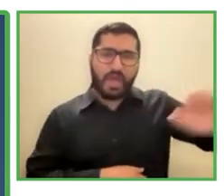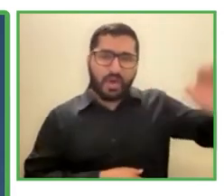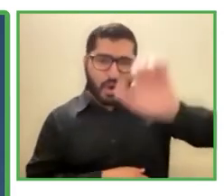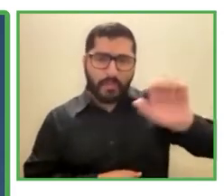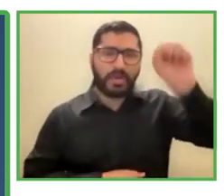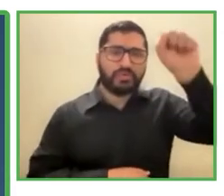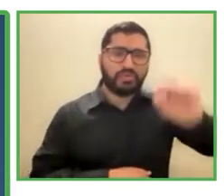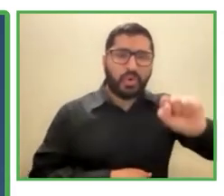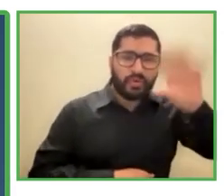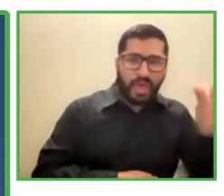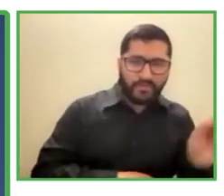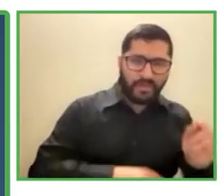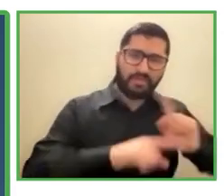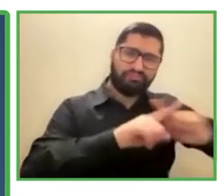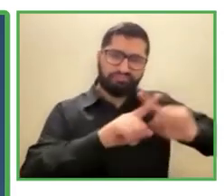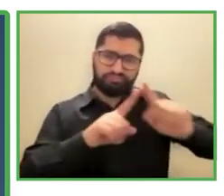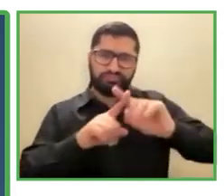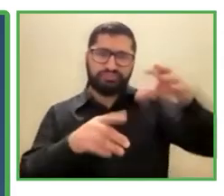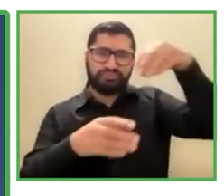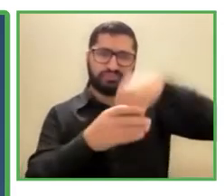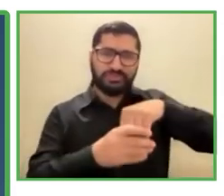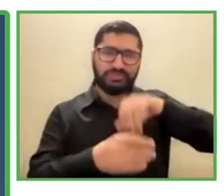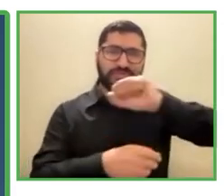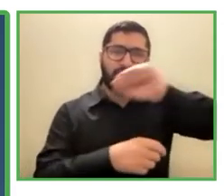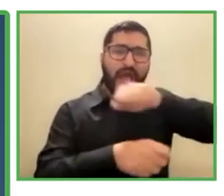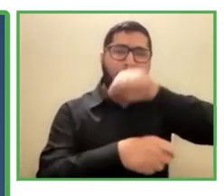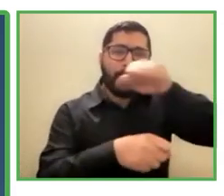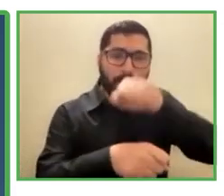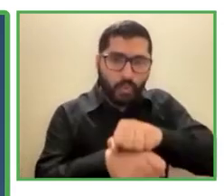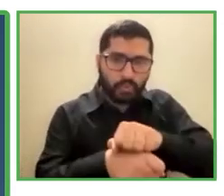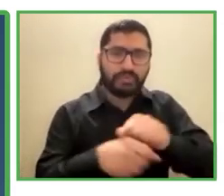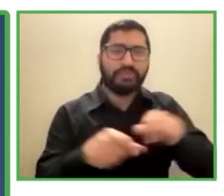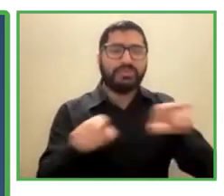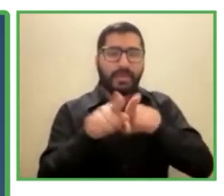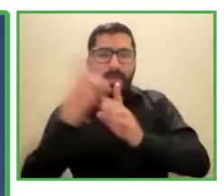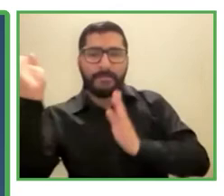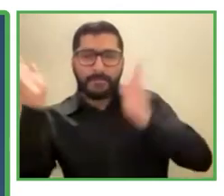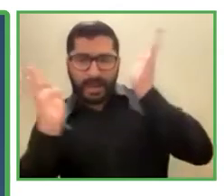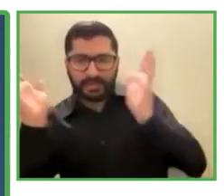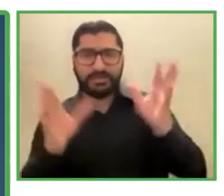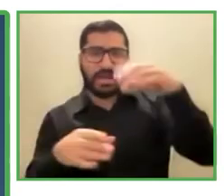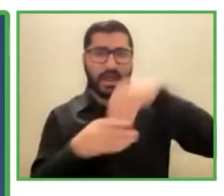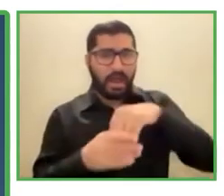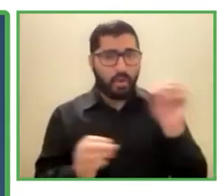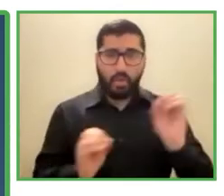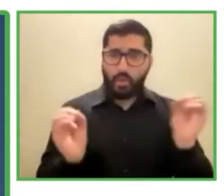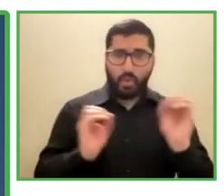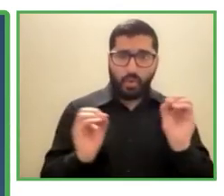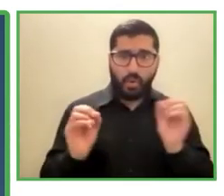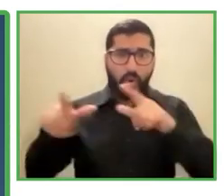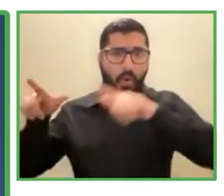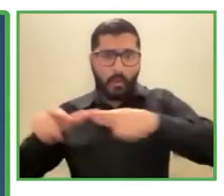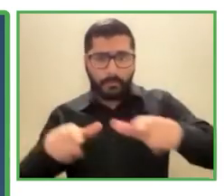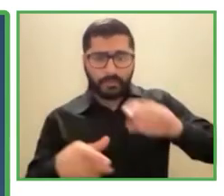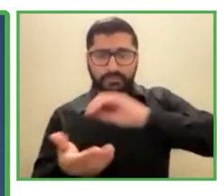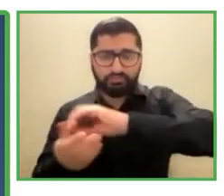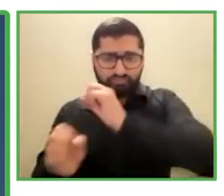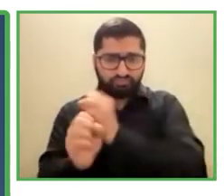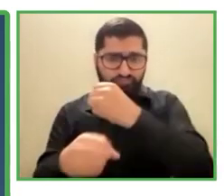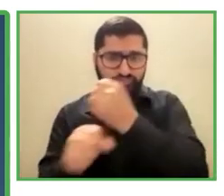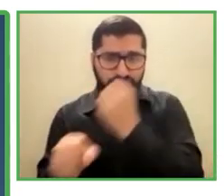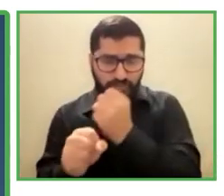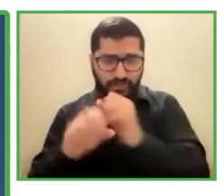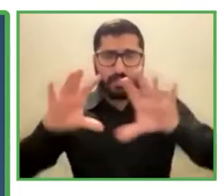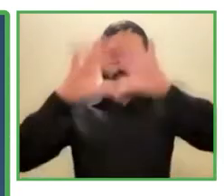y Malasia, pero no tenemos oficinas ahí, y no tenemos oficinas en otro lugar del mundo. Nos gusta decir que no estamos en ningún